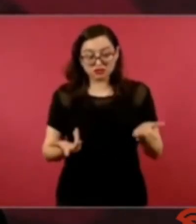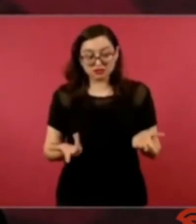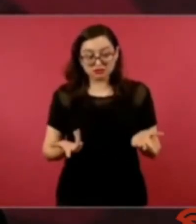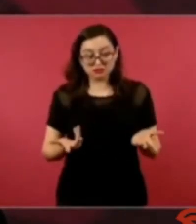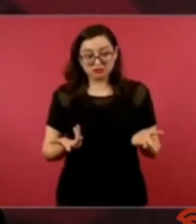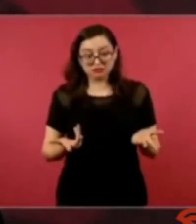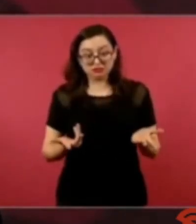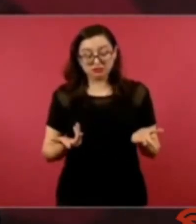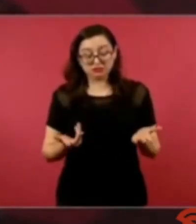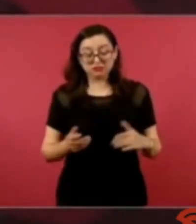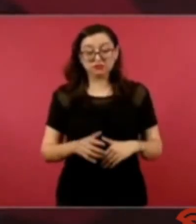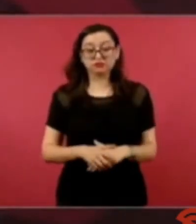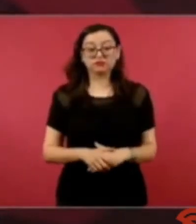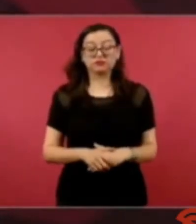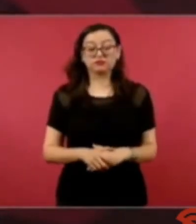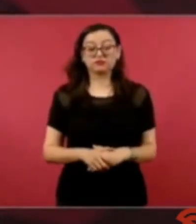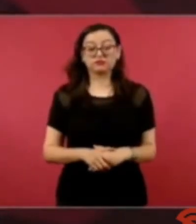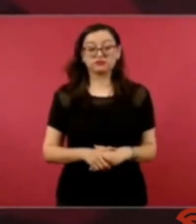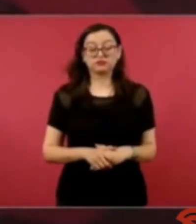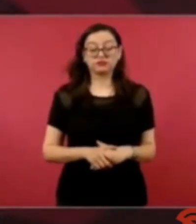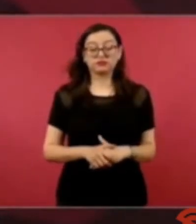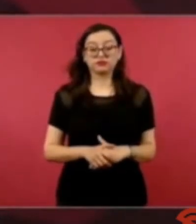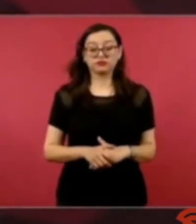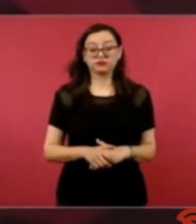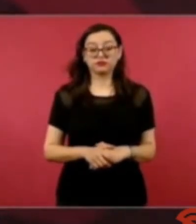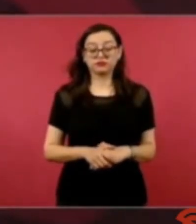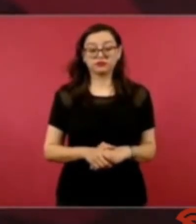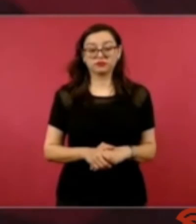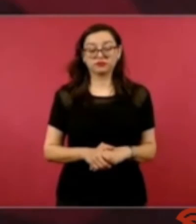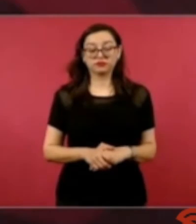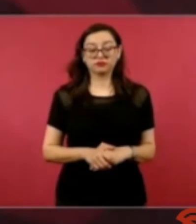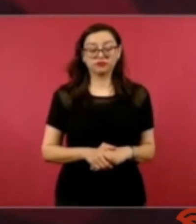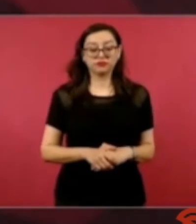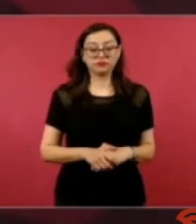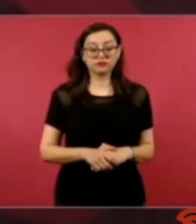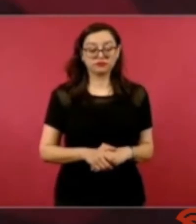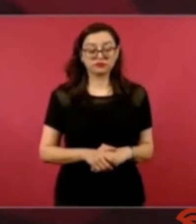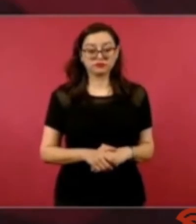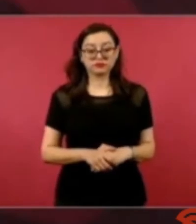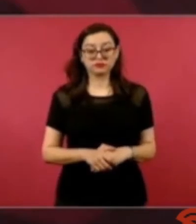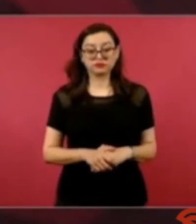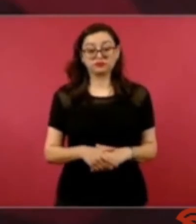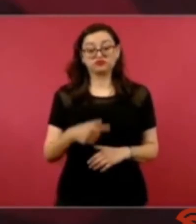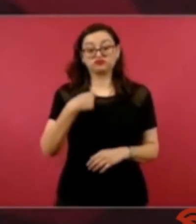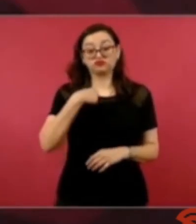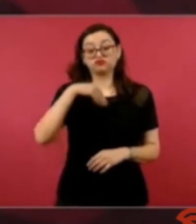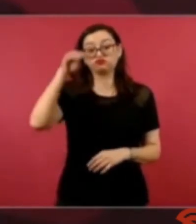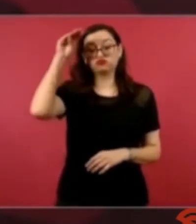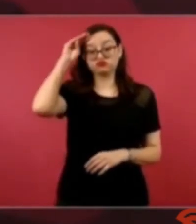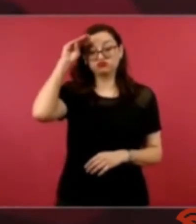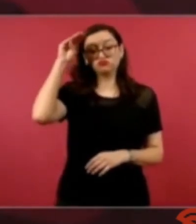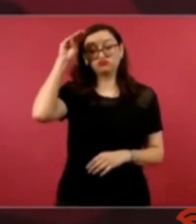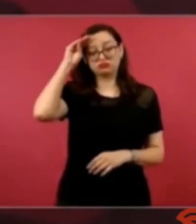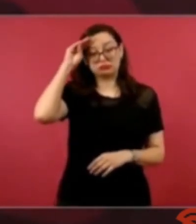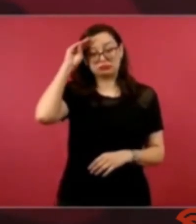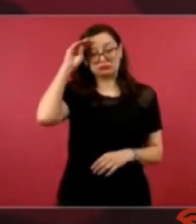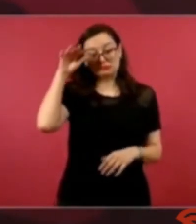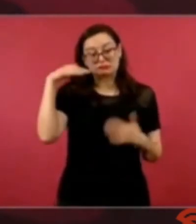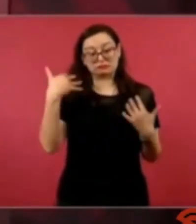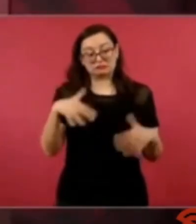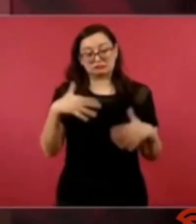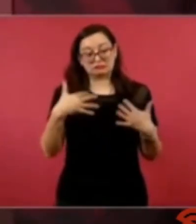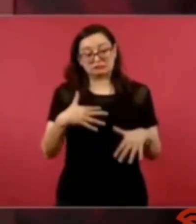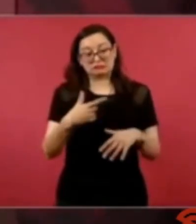y yo pienso que lo que les falló y es un asunto estructural